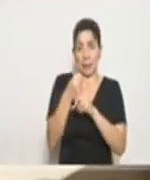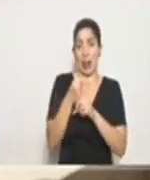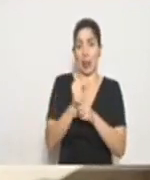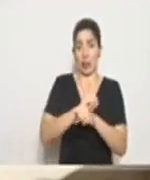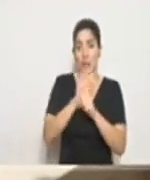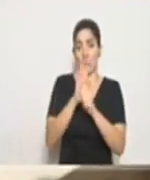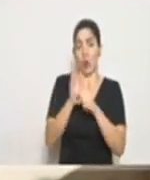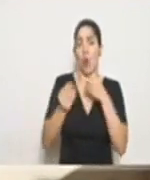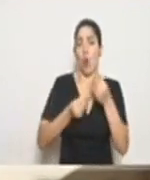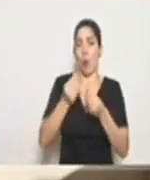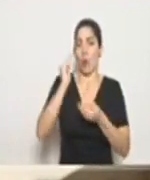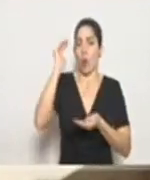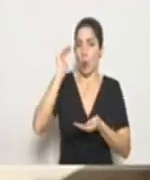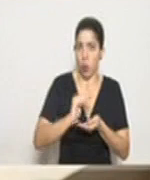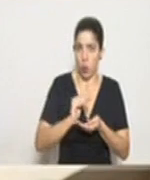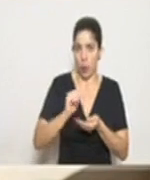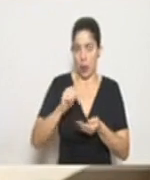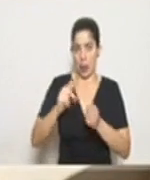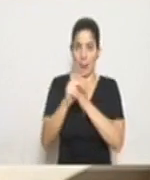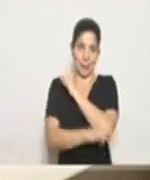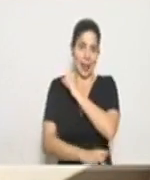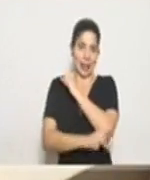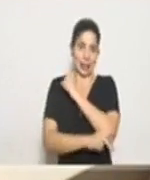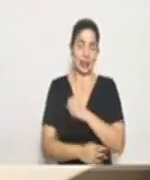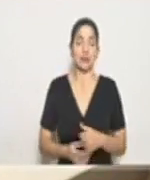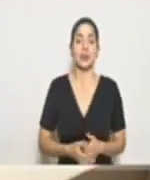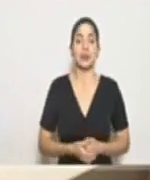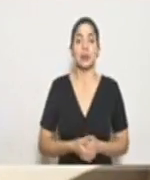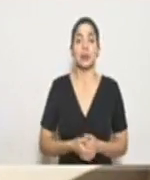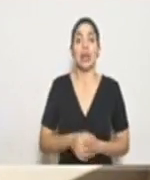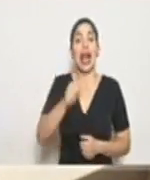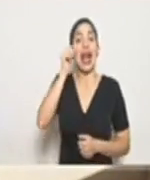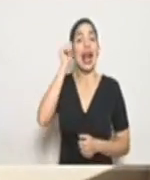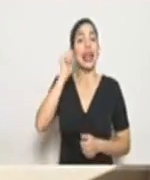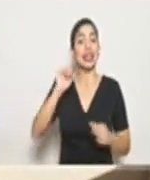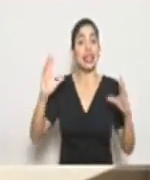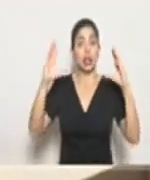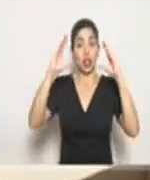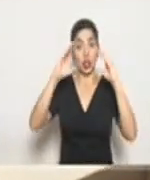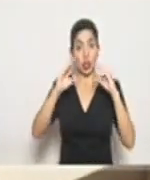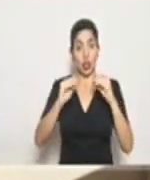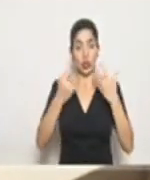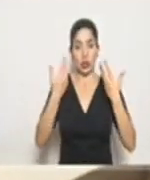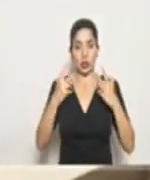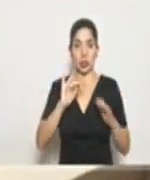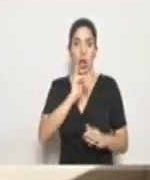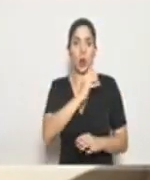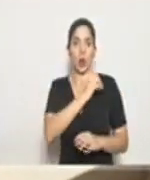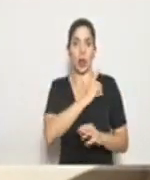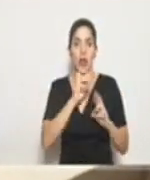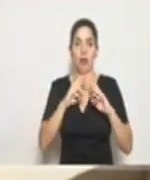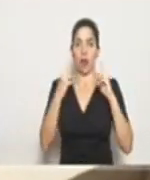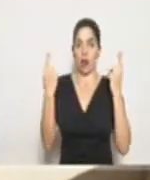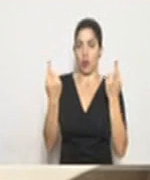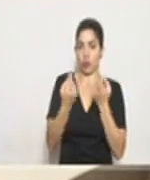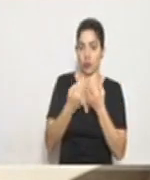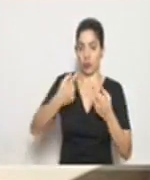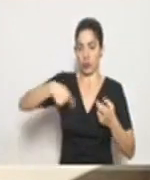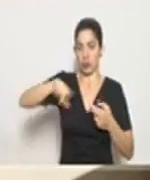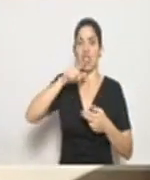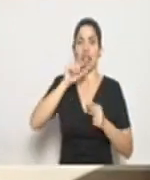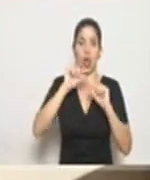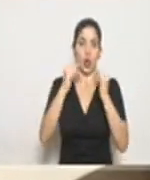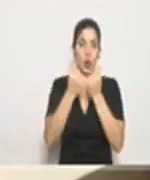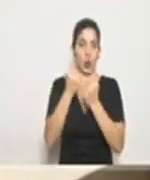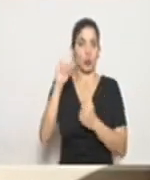tiene el coronavirus en nuestro país. Ayer por la noche se sesionó la junta directiva del grupo ICE